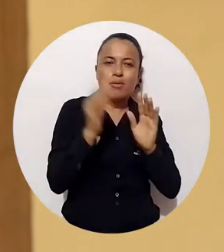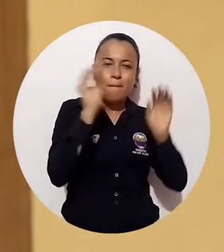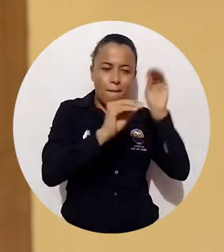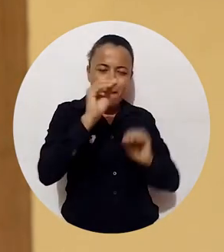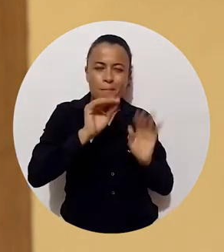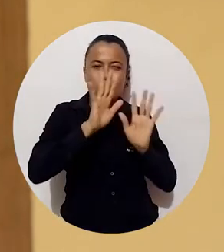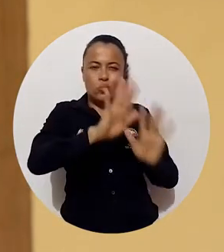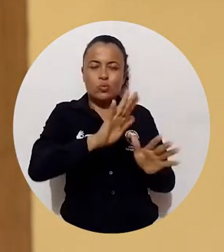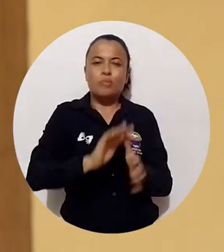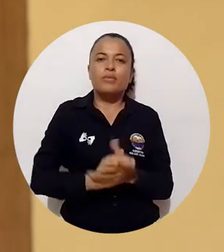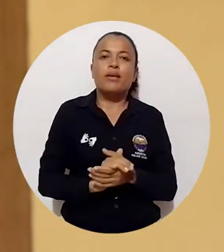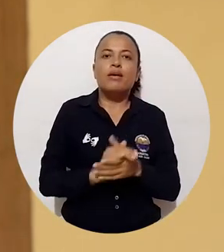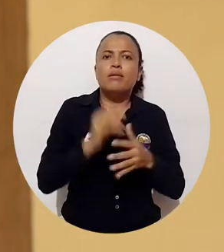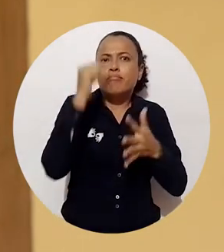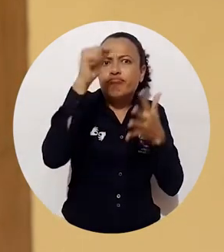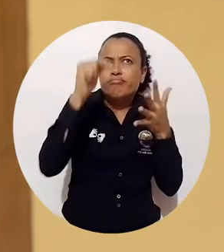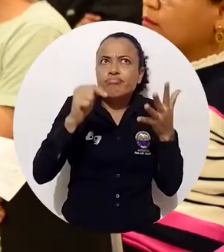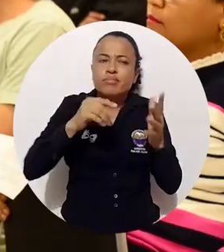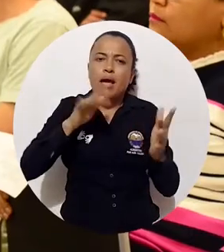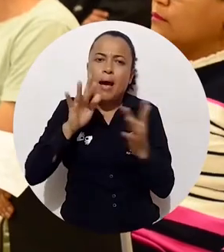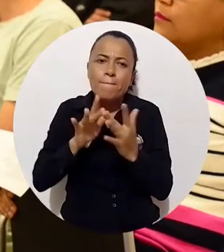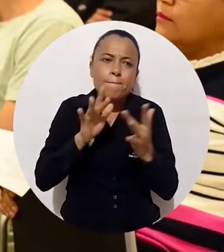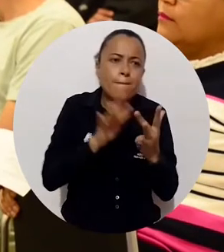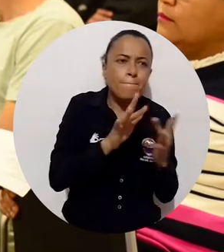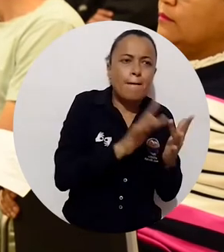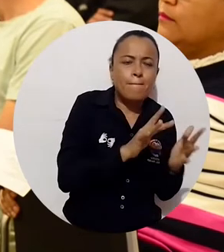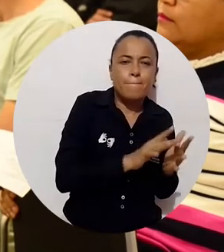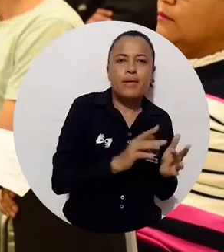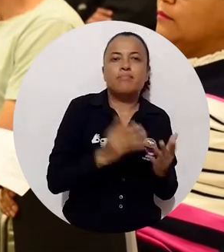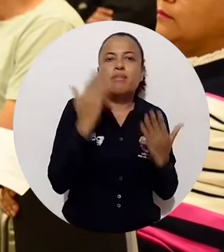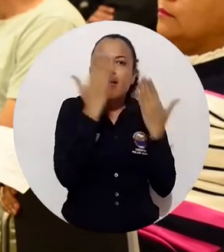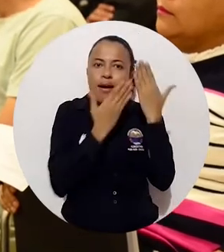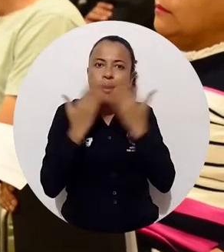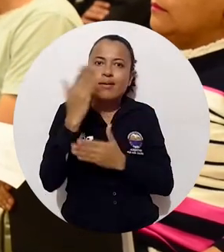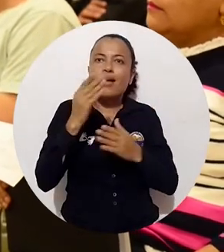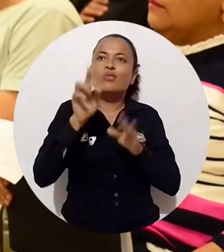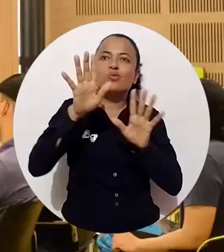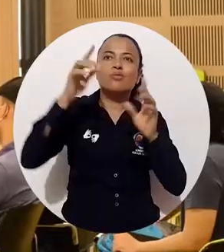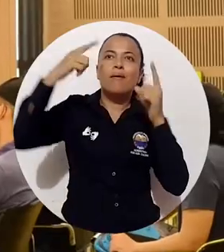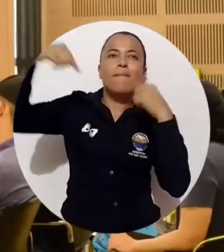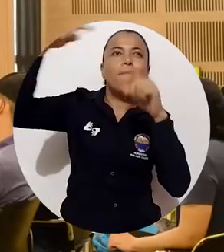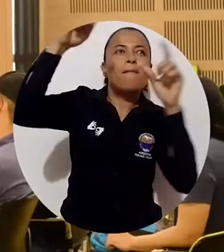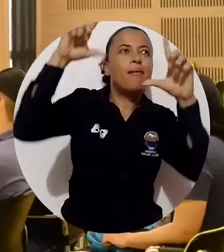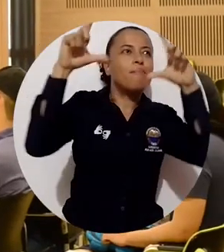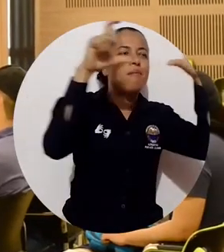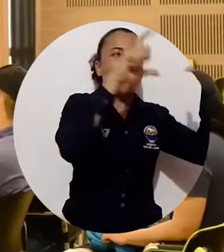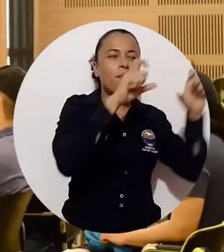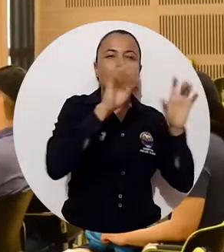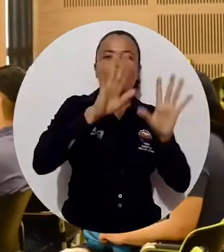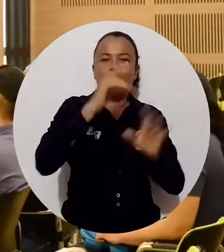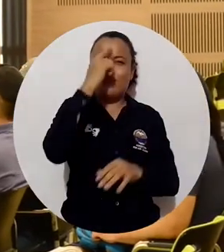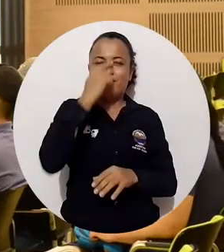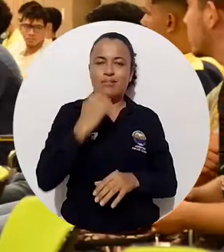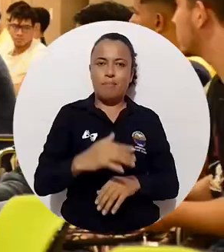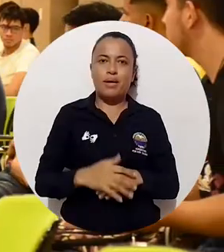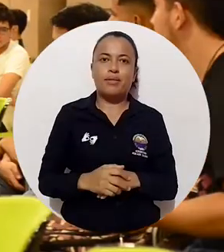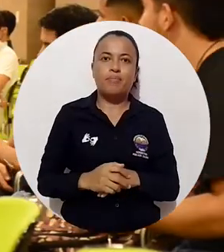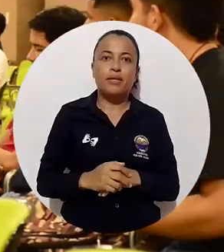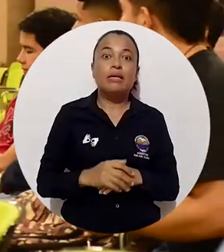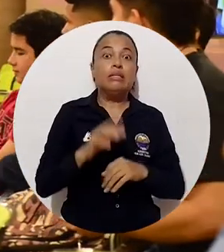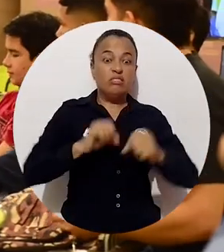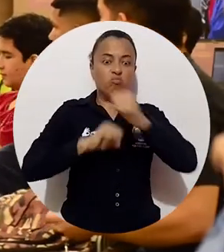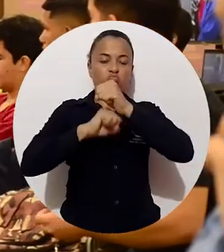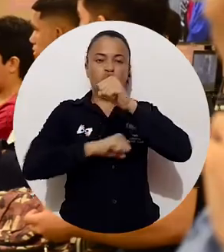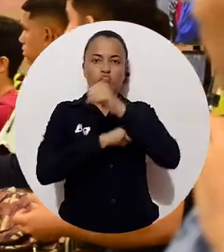del procesamiento de lenguaje natural que nos pueden servir para diferentes espacios, por ejemplo, para el análisis de las tendencias del sector turístico de la ciudad de Santa Marta. Se ve